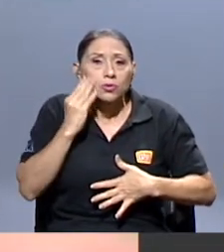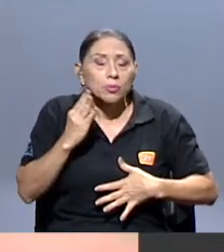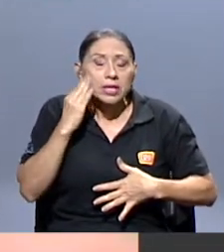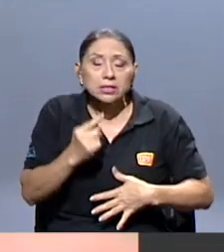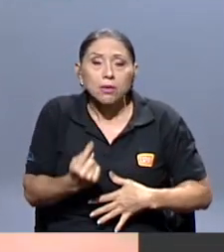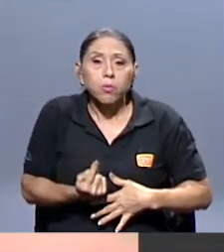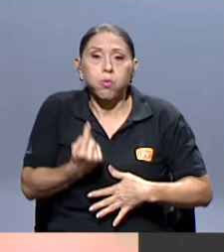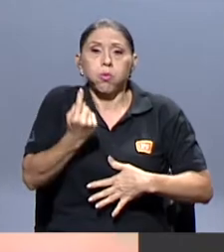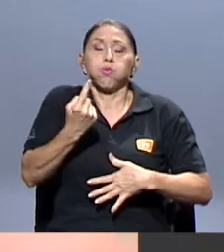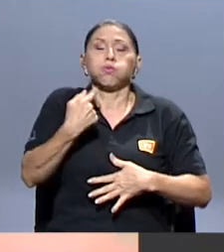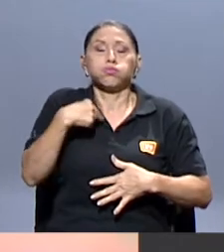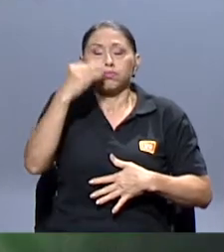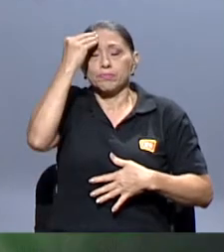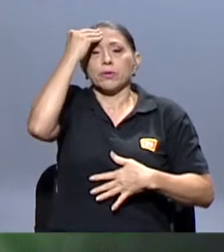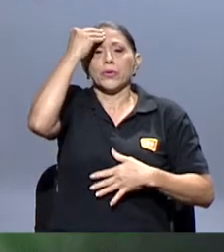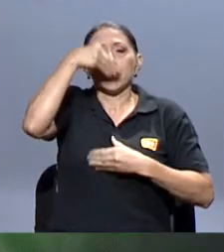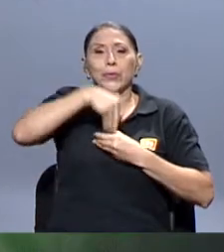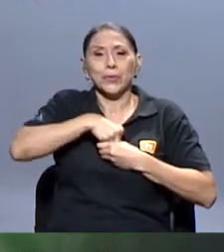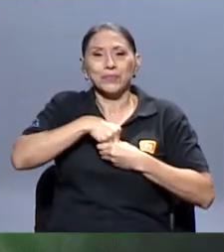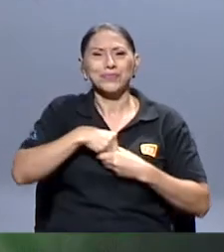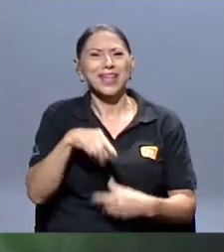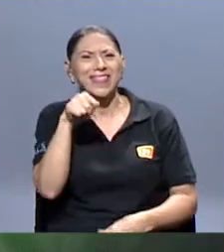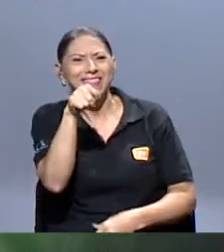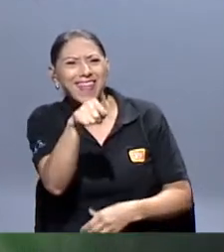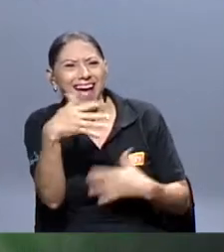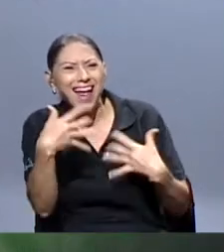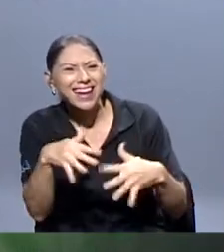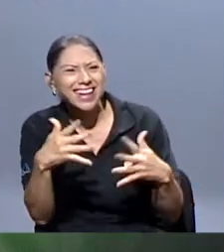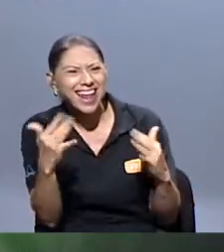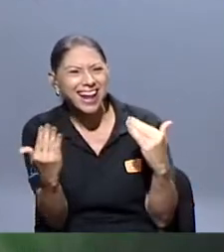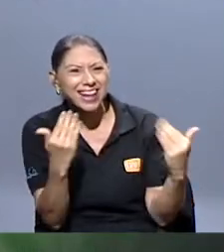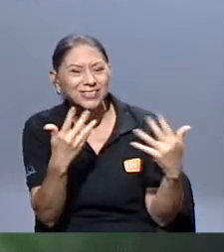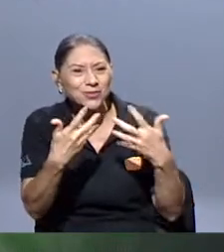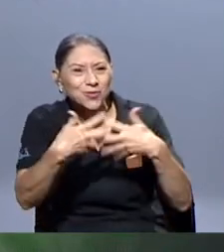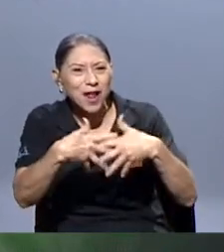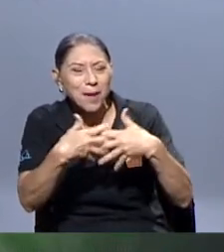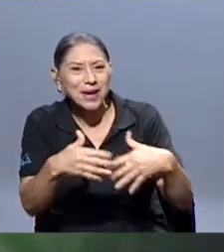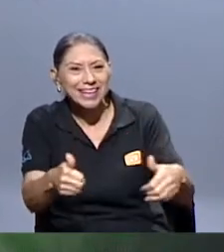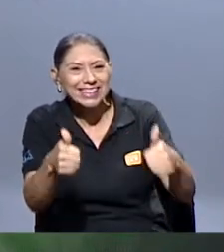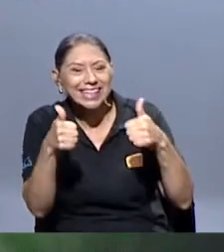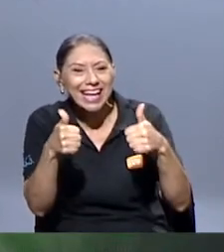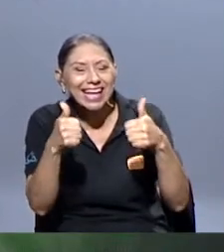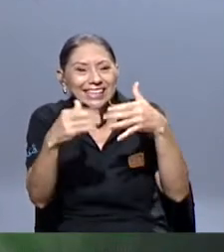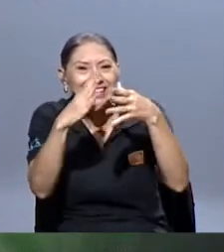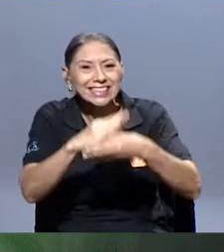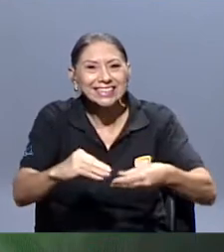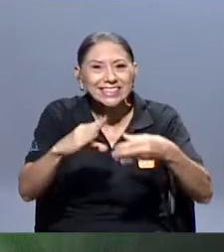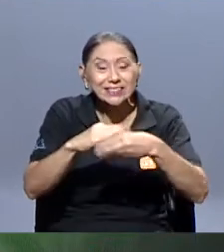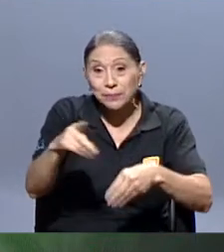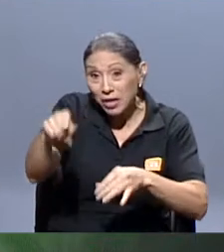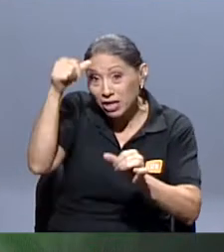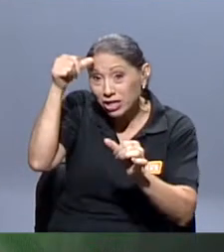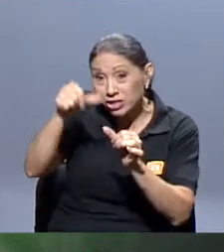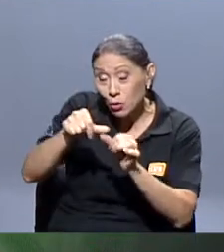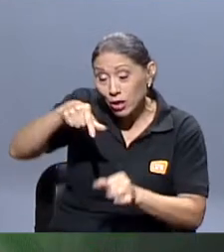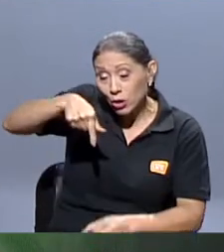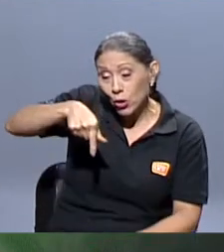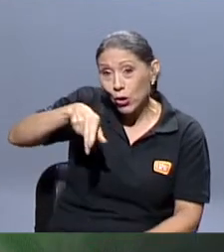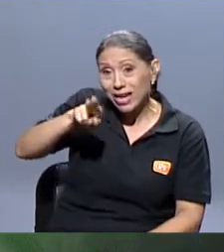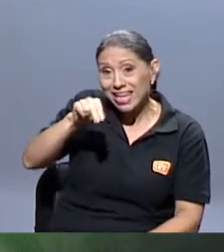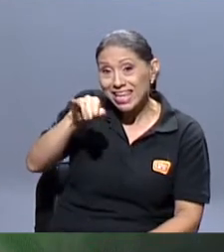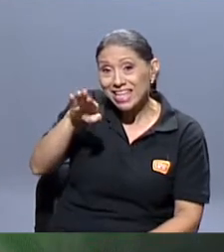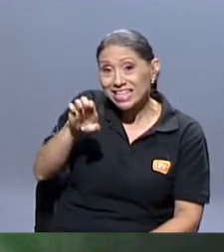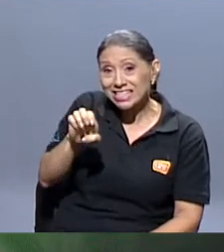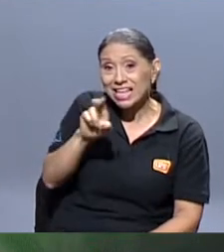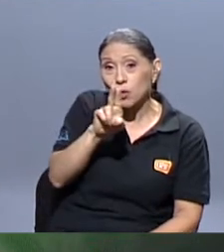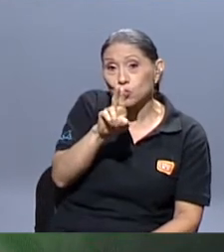bastante rato. Daniel, Daniel, sos una máquina, qué chiva todo lo que nos estás contando. Les recuerdo que 15 UCR se sumó